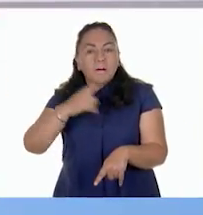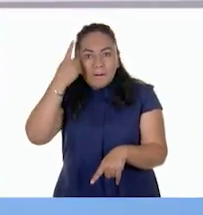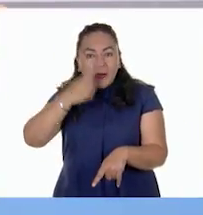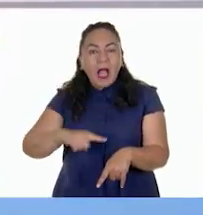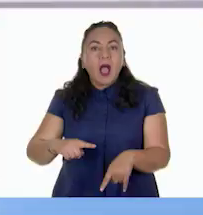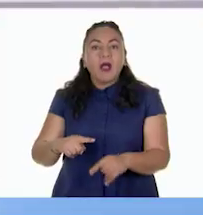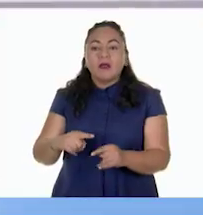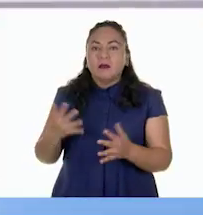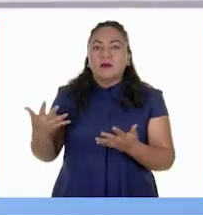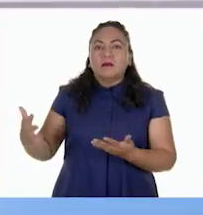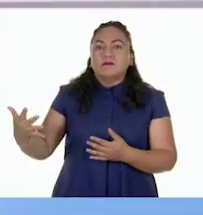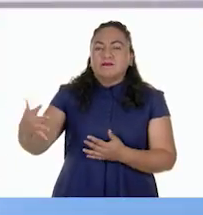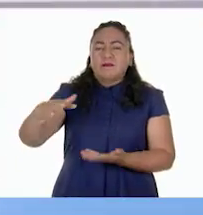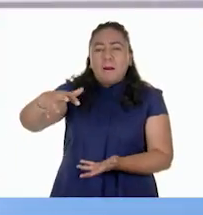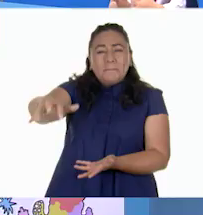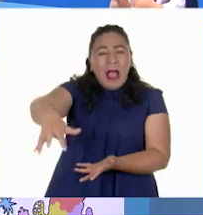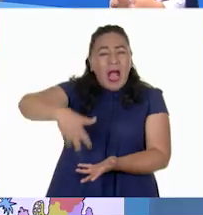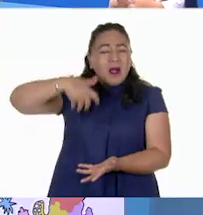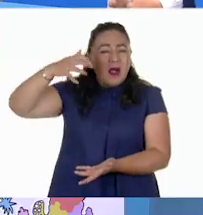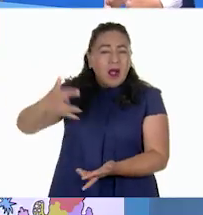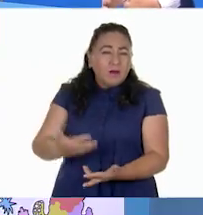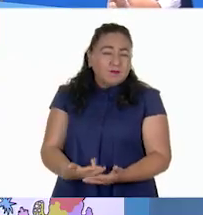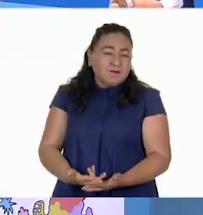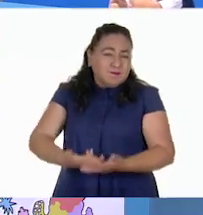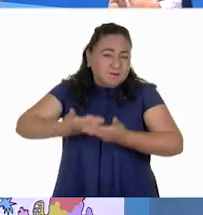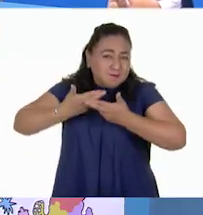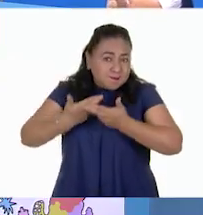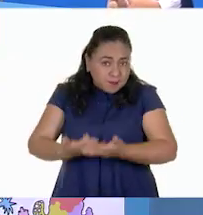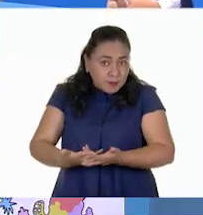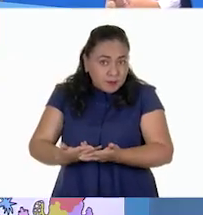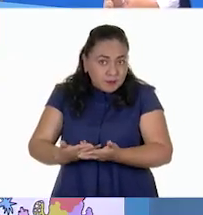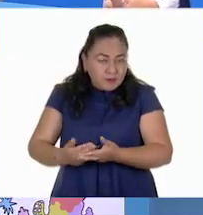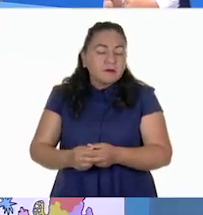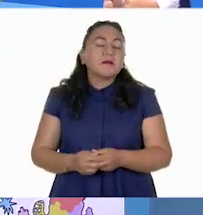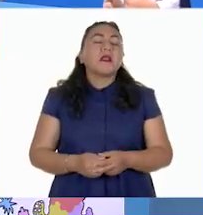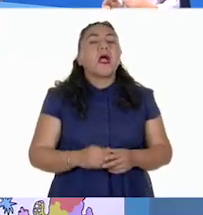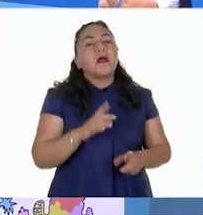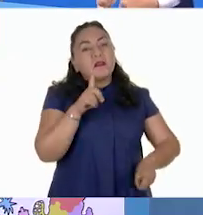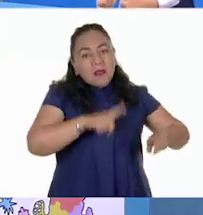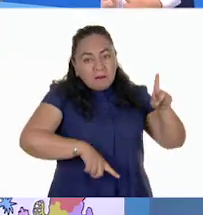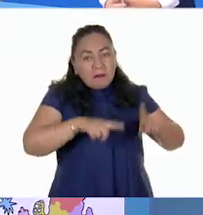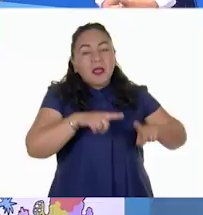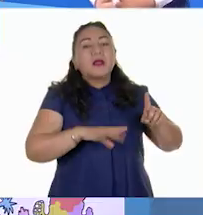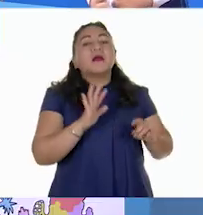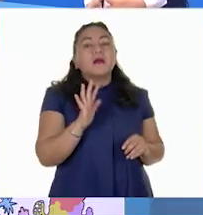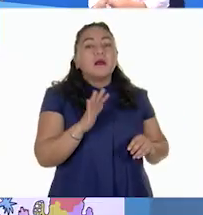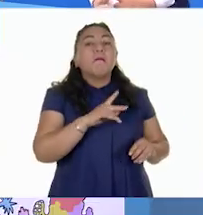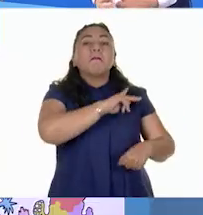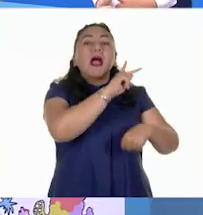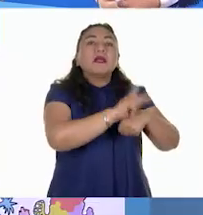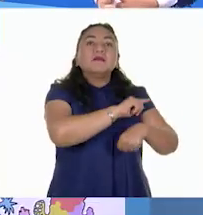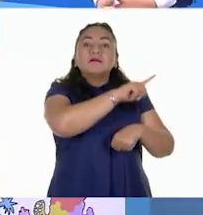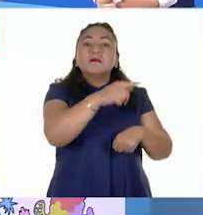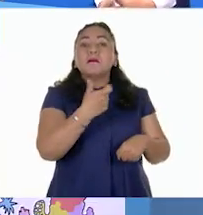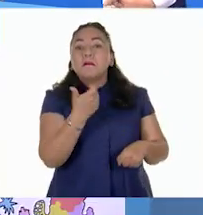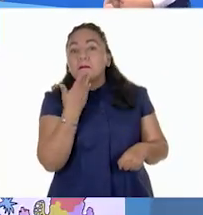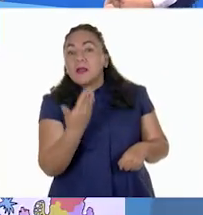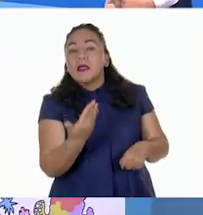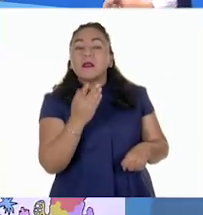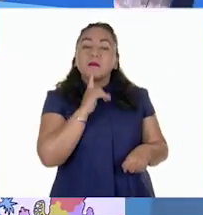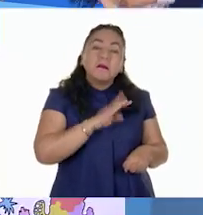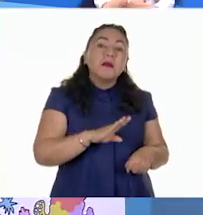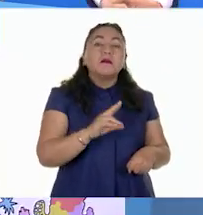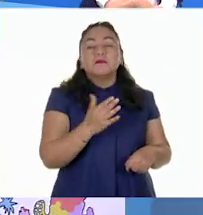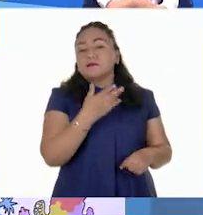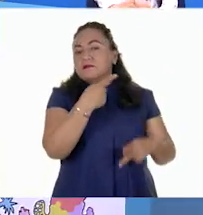pescar grandes volúmenes? También depende de la infraestructura y economía de los países. Pero tienes